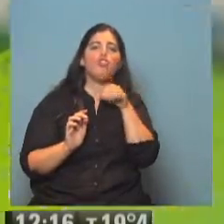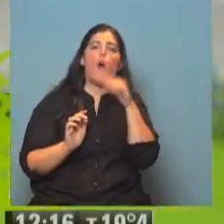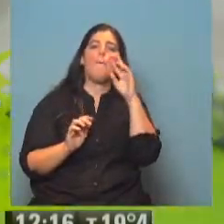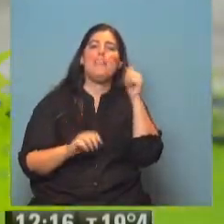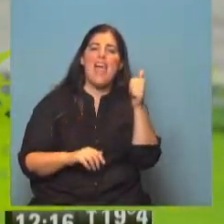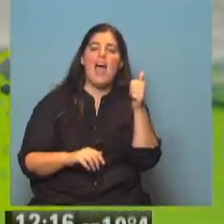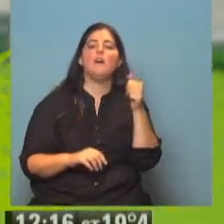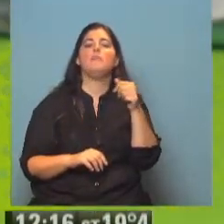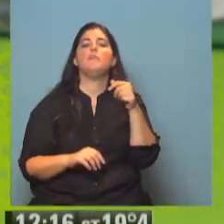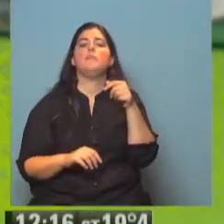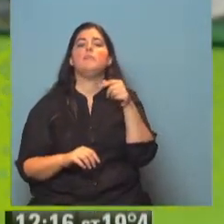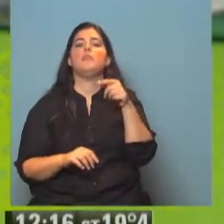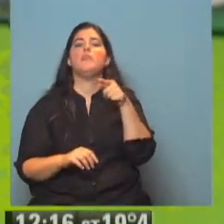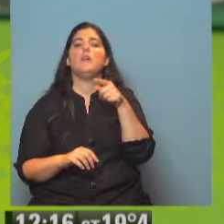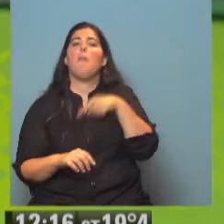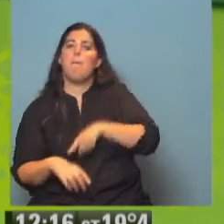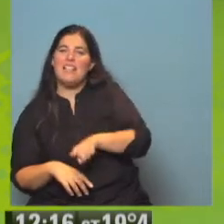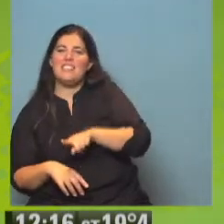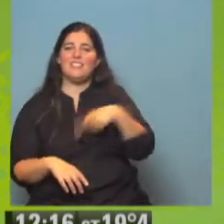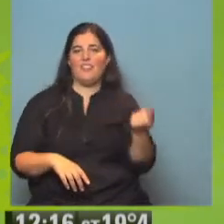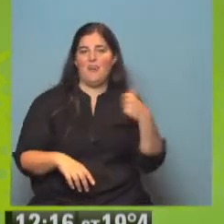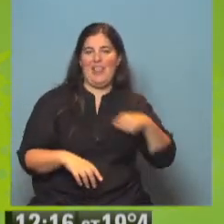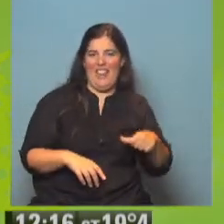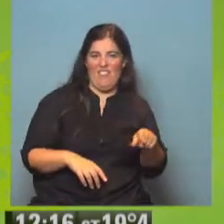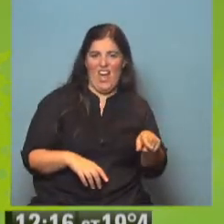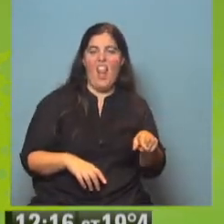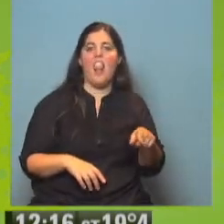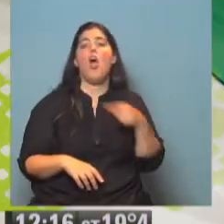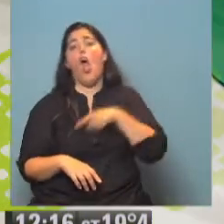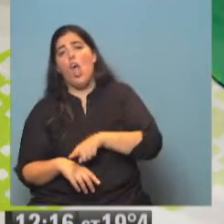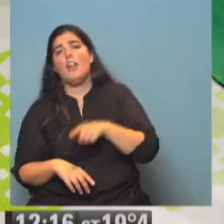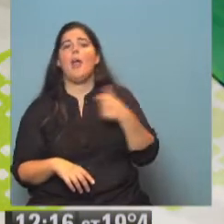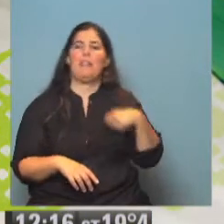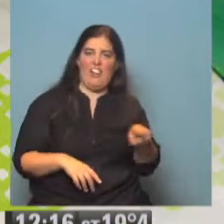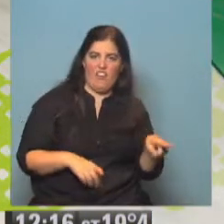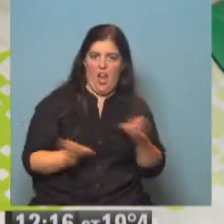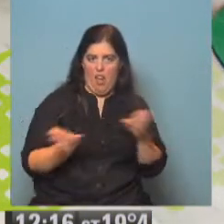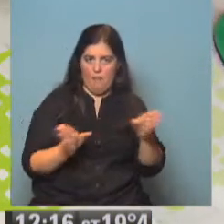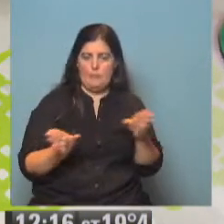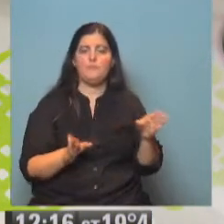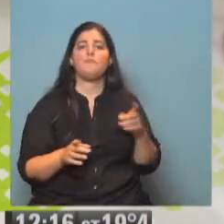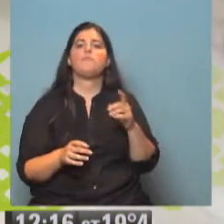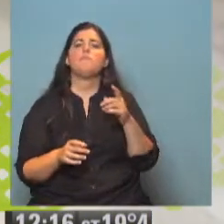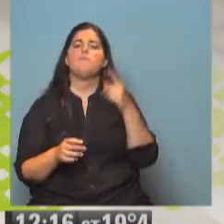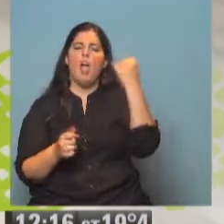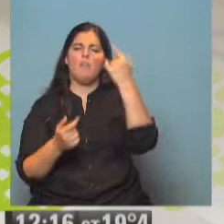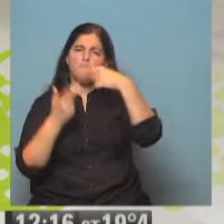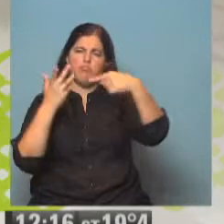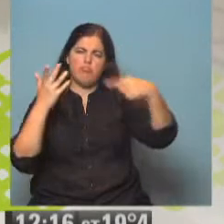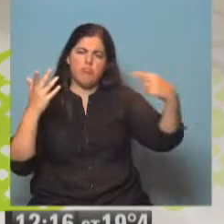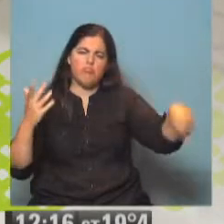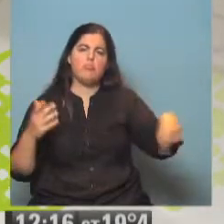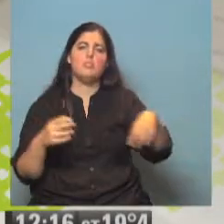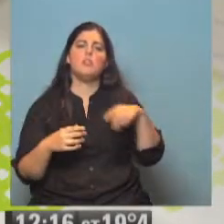ileostomía, por el contenido. pi y otro para la materia fecal. uno para la orina y otro para la materia fecal. Y después vienen diversas, porque cuando venimos de las